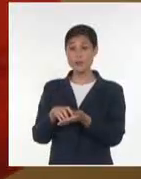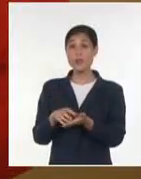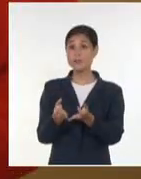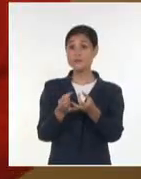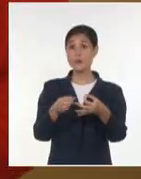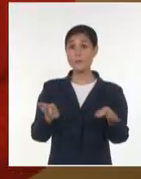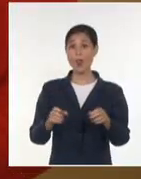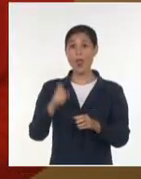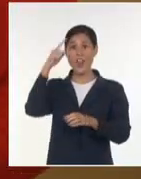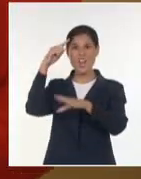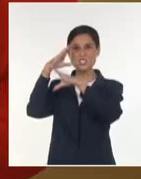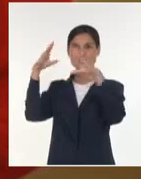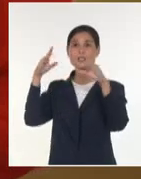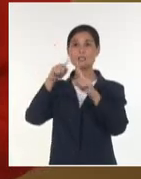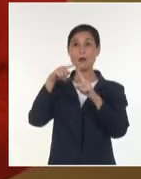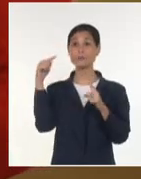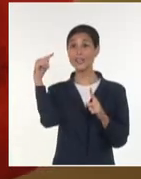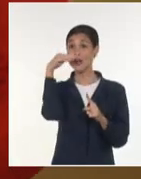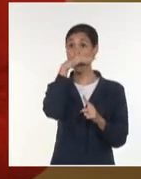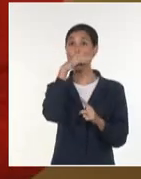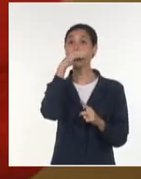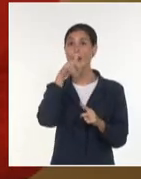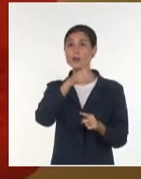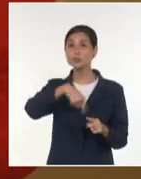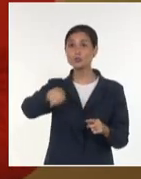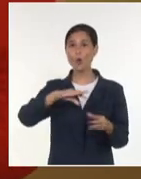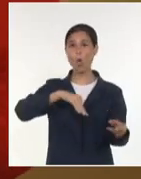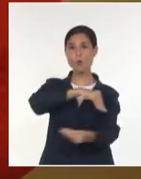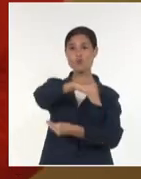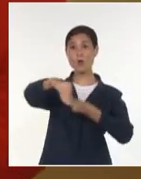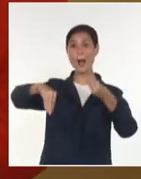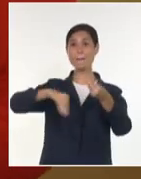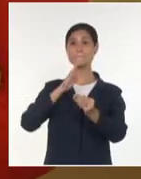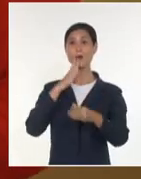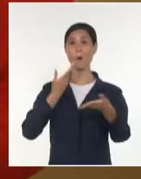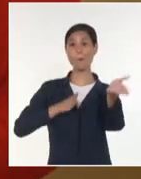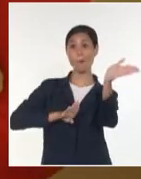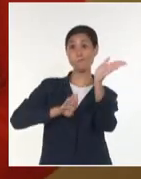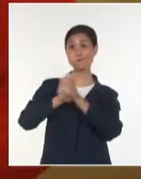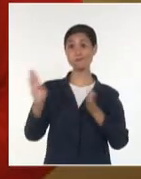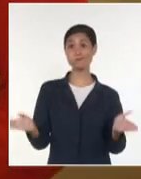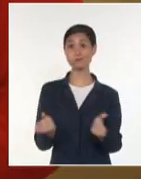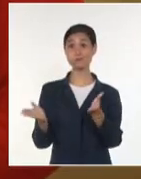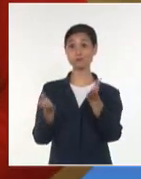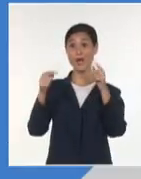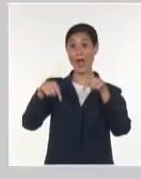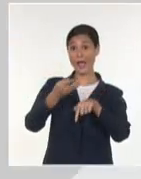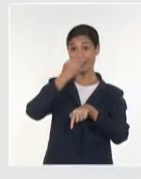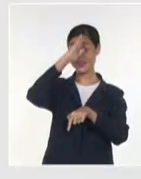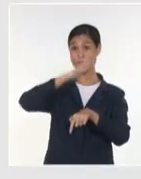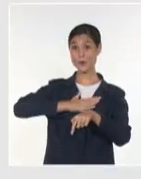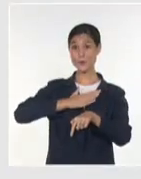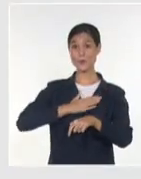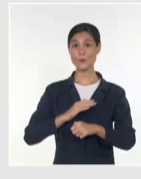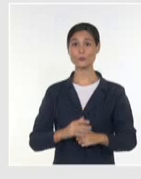la ciencia y la tecnología transforman nuestras maneras de entender la realidad y de crear nuevas soluciones.